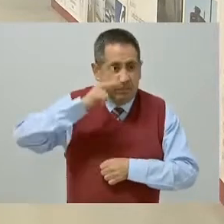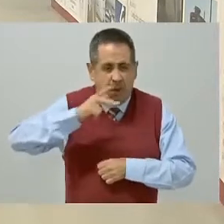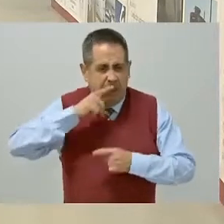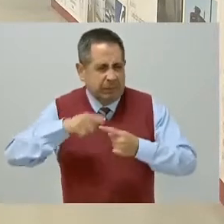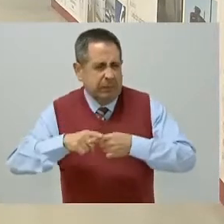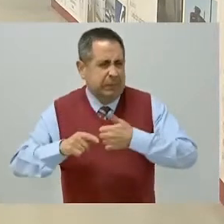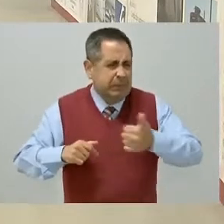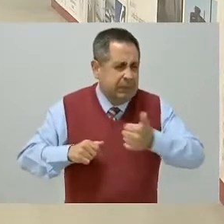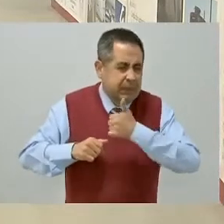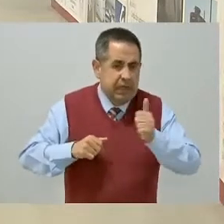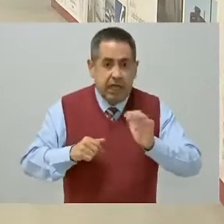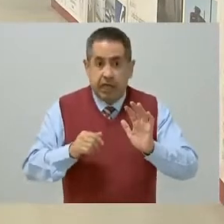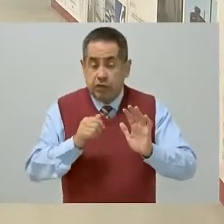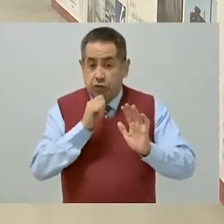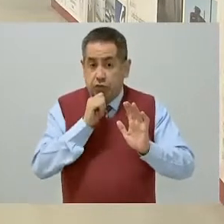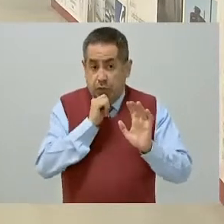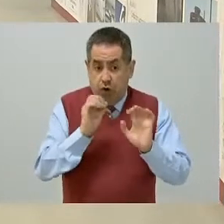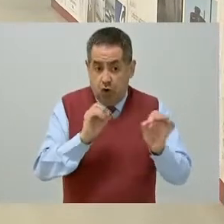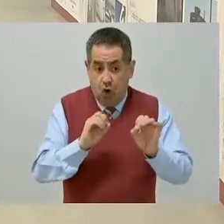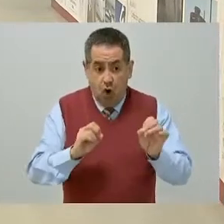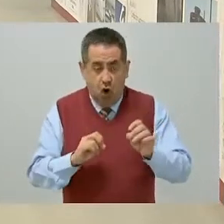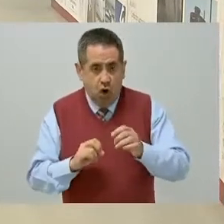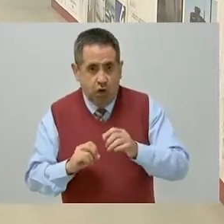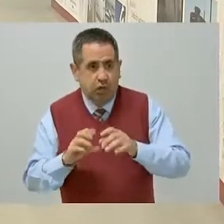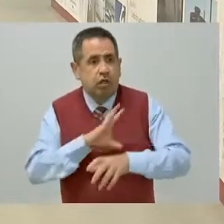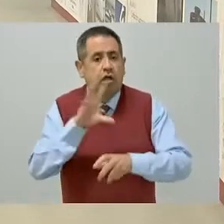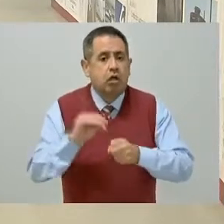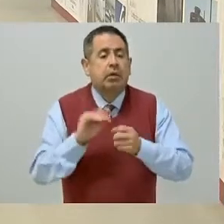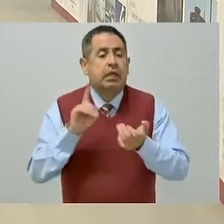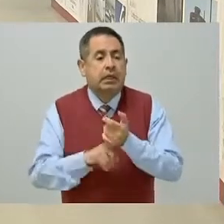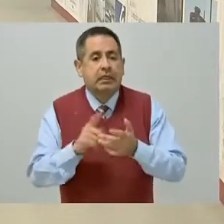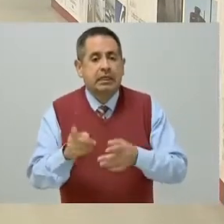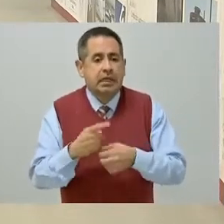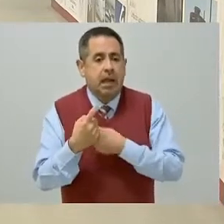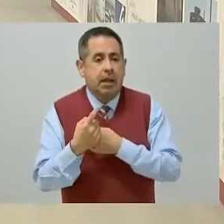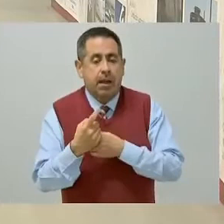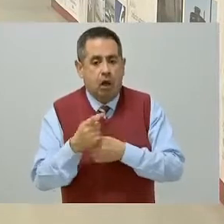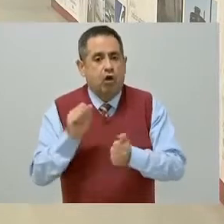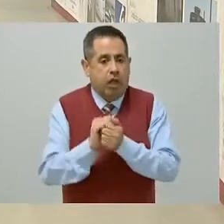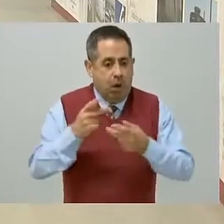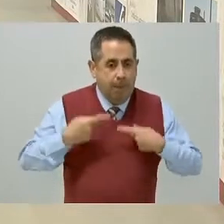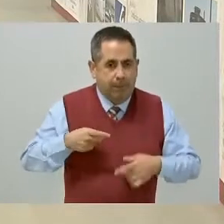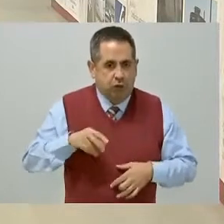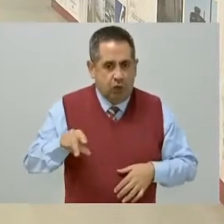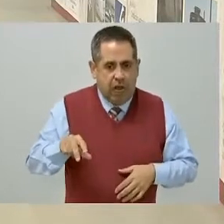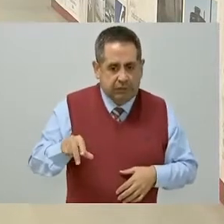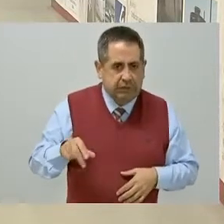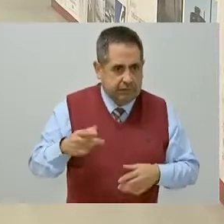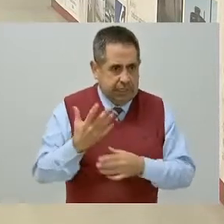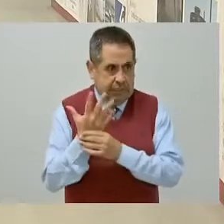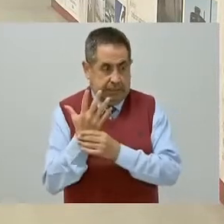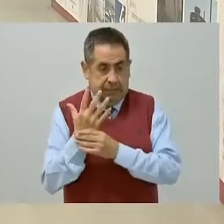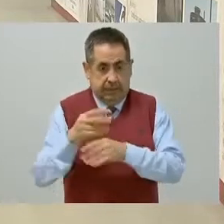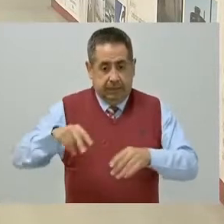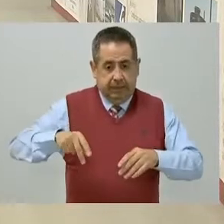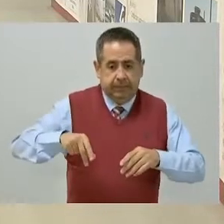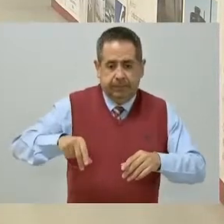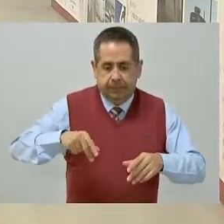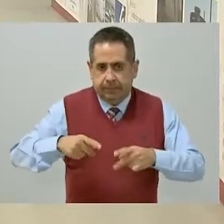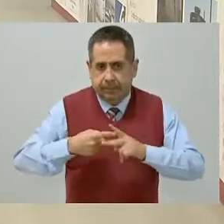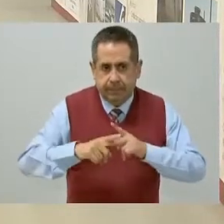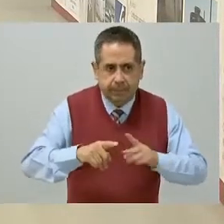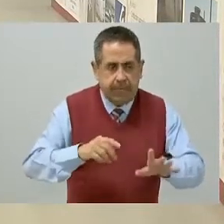recorridos no son pruebas todavía que estamos haciendo, se manejan a modo manual y con velocidad controlada, dado que no se ha empezado el